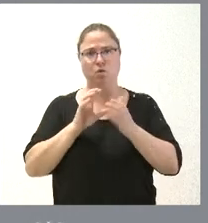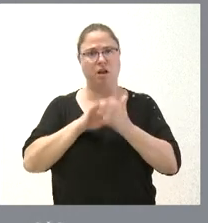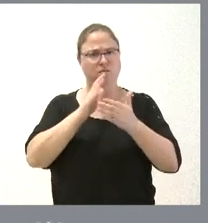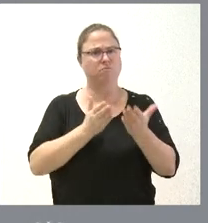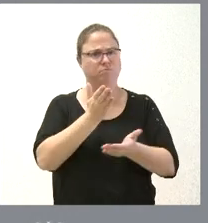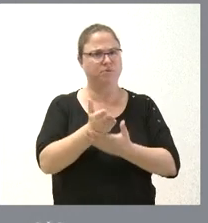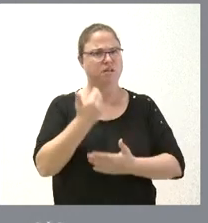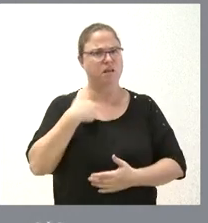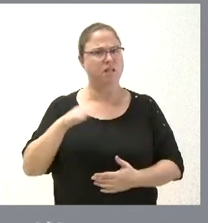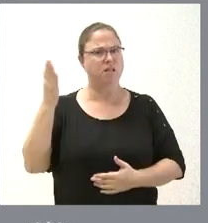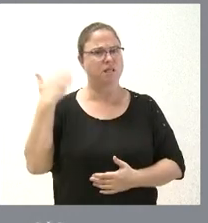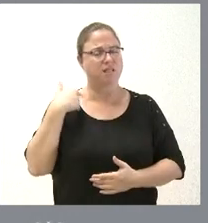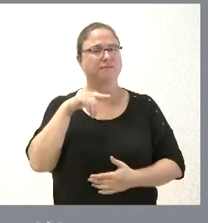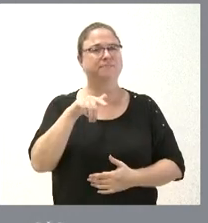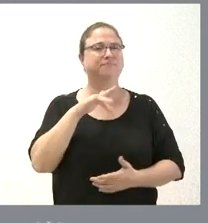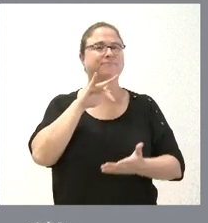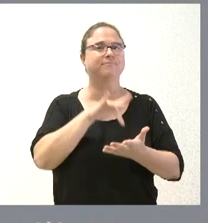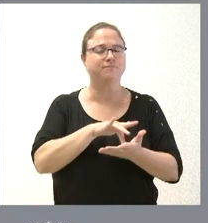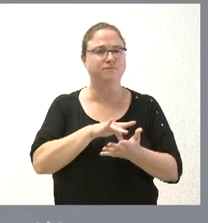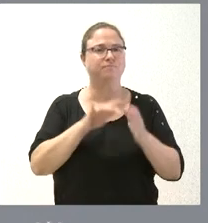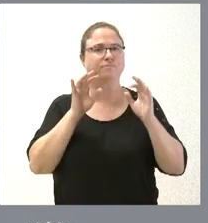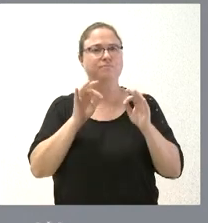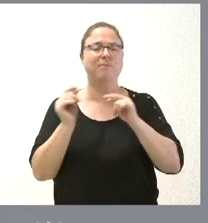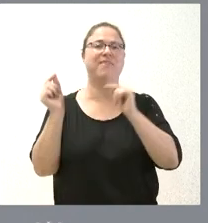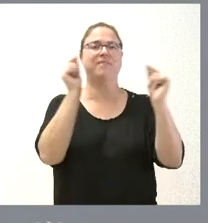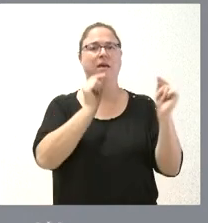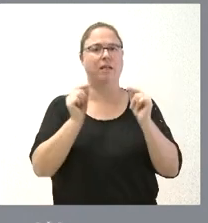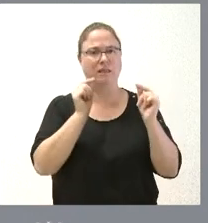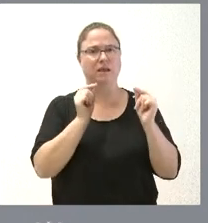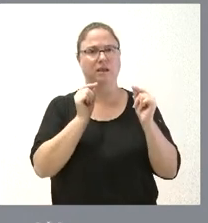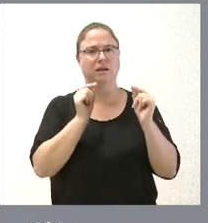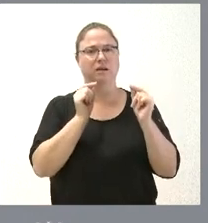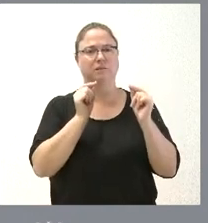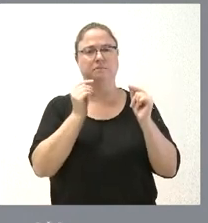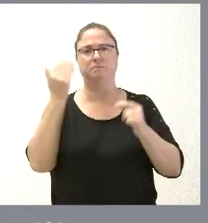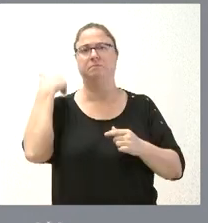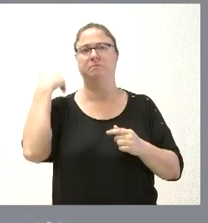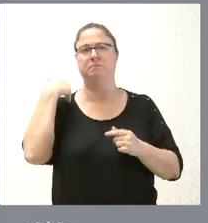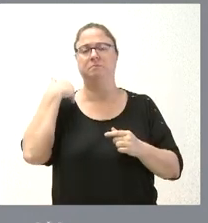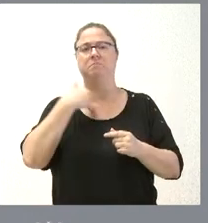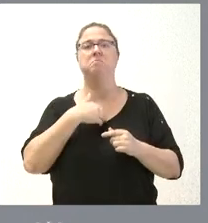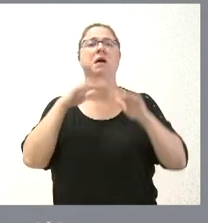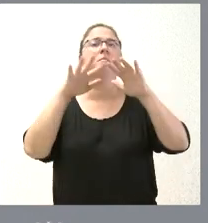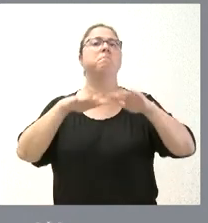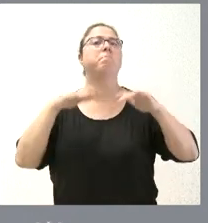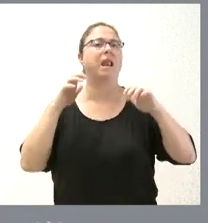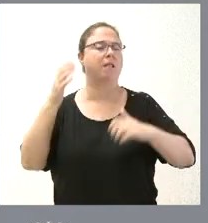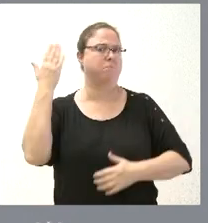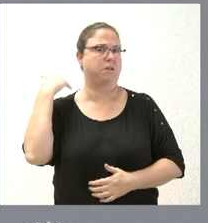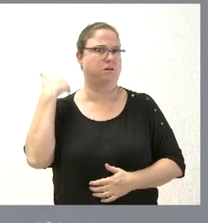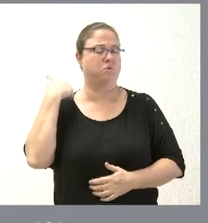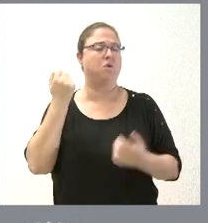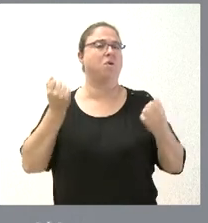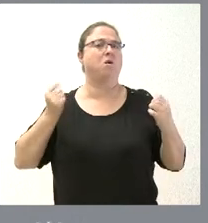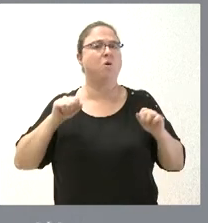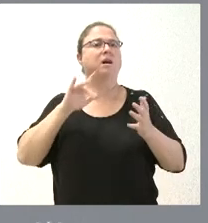Castilla y León que fue sometido a debate dentro del Parlamento autonómico y aunque hubo